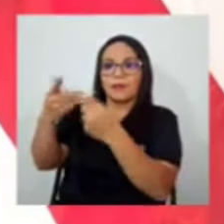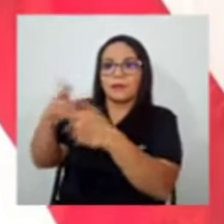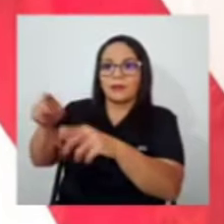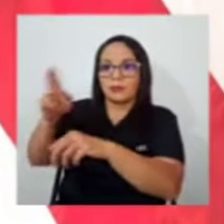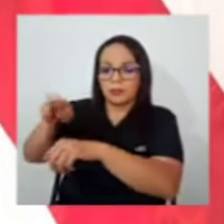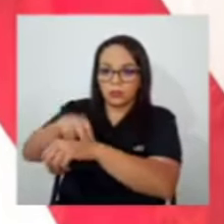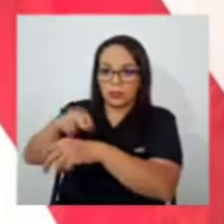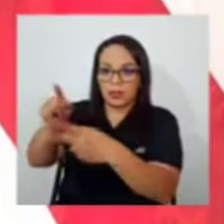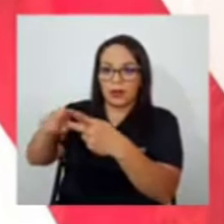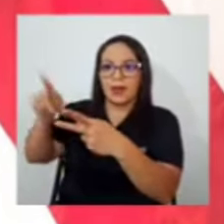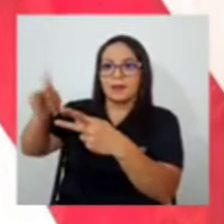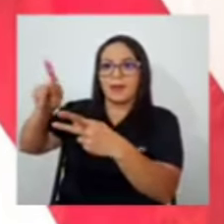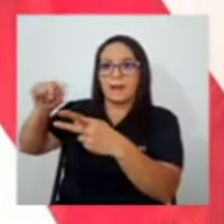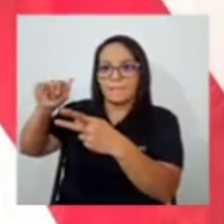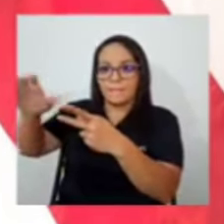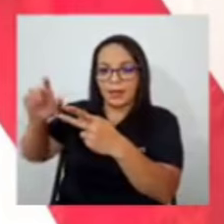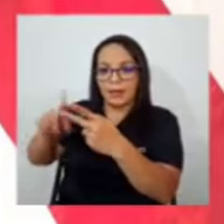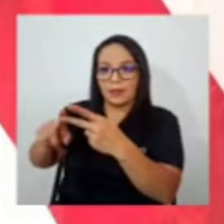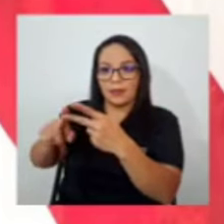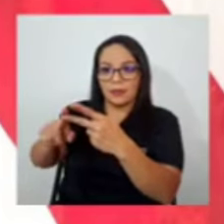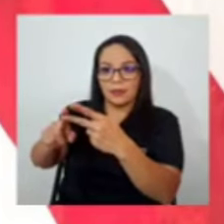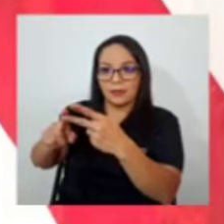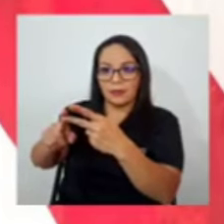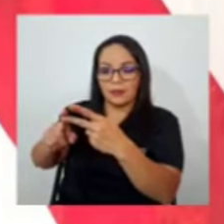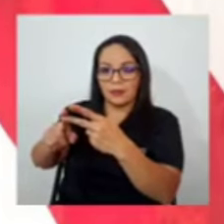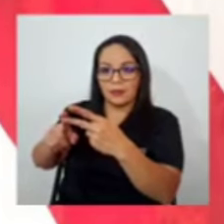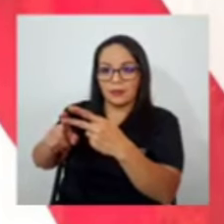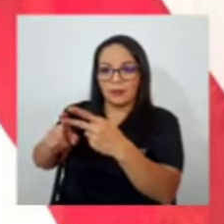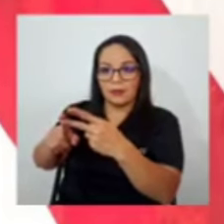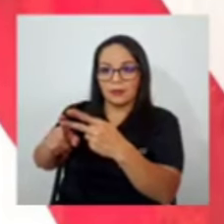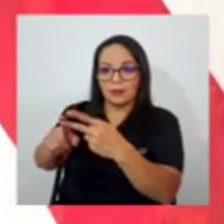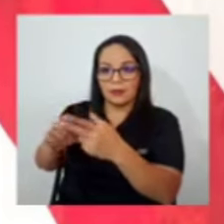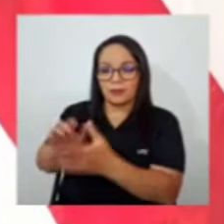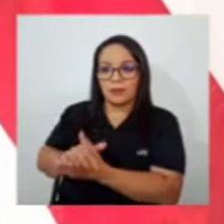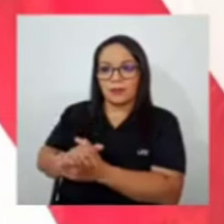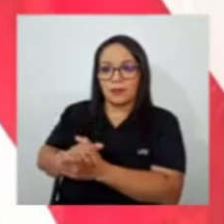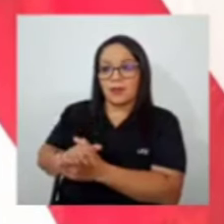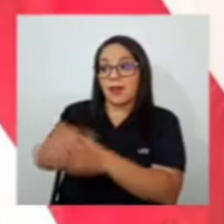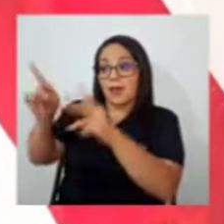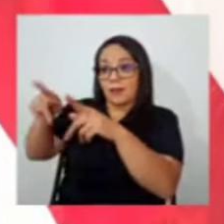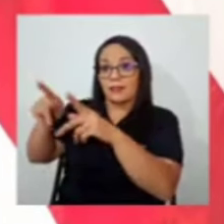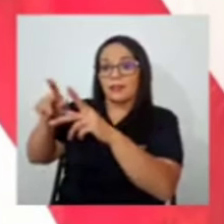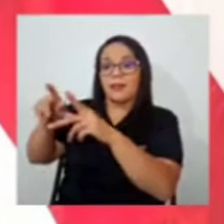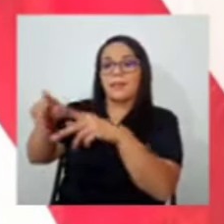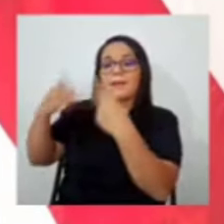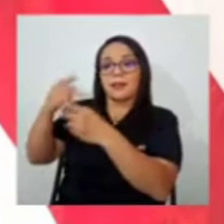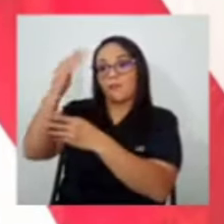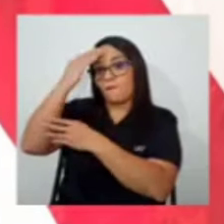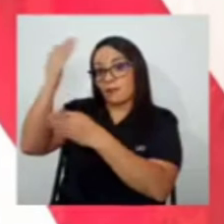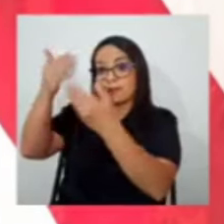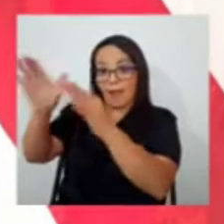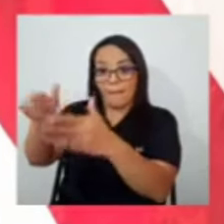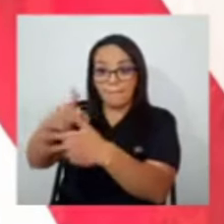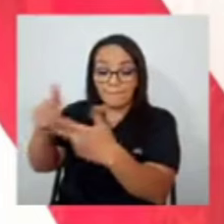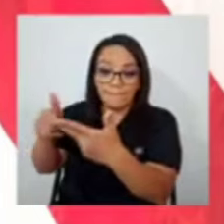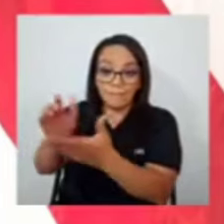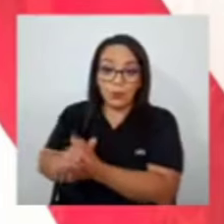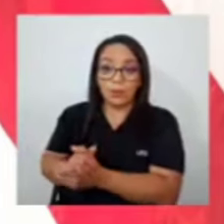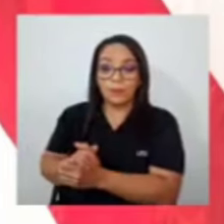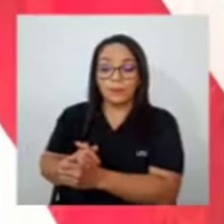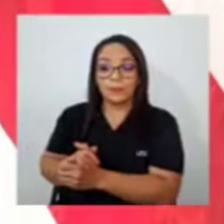PAC? ¿Gente del FA, del Frente Amplio? Algunas, como una